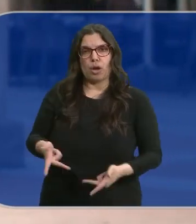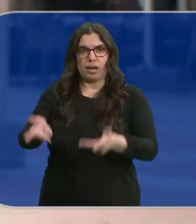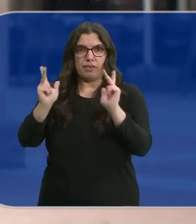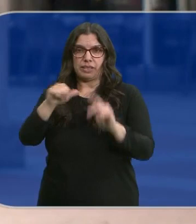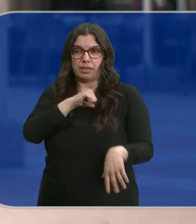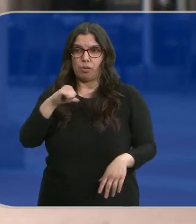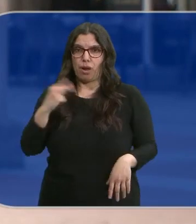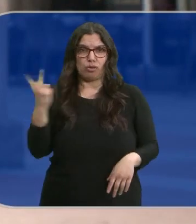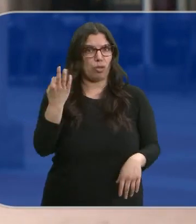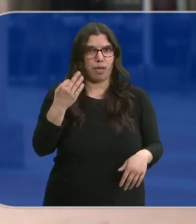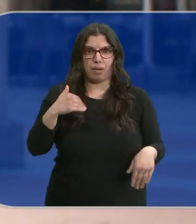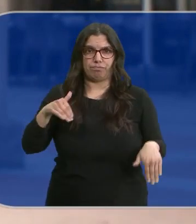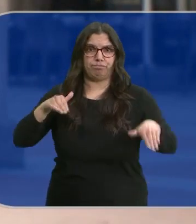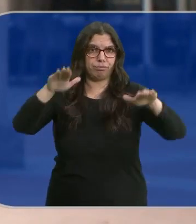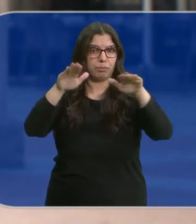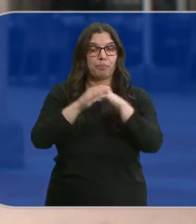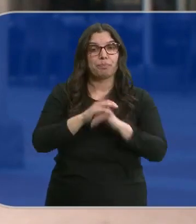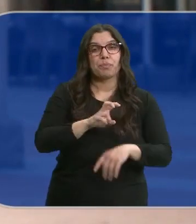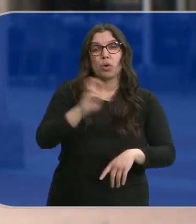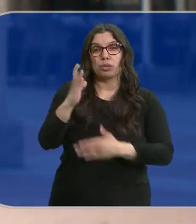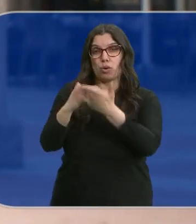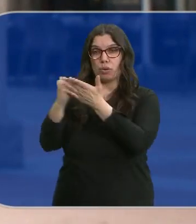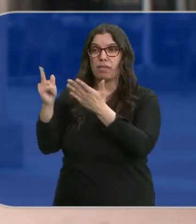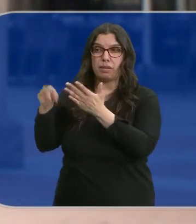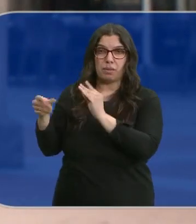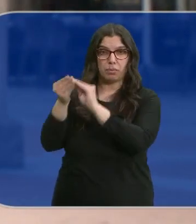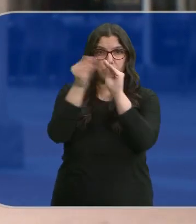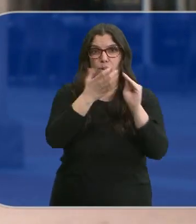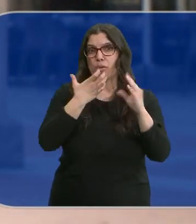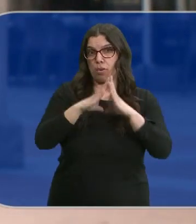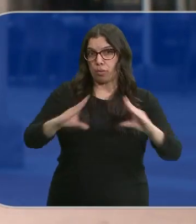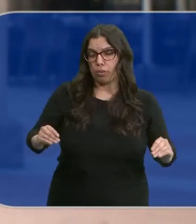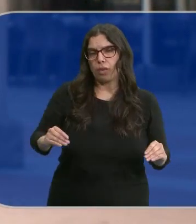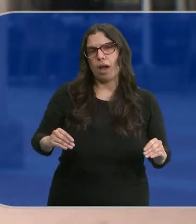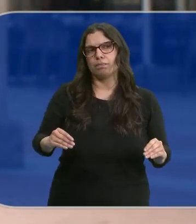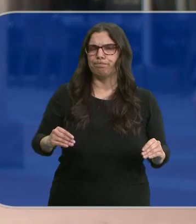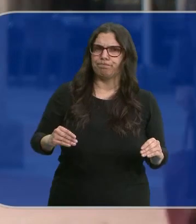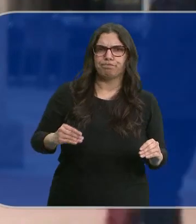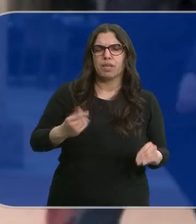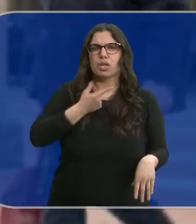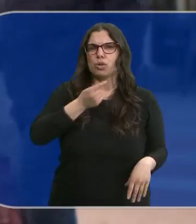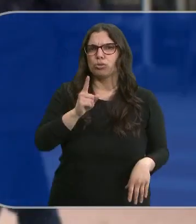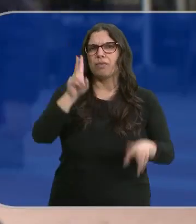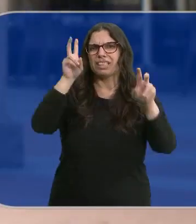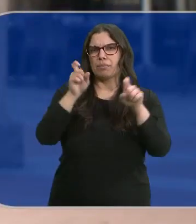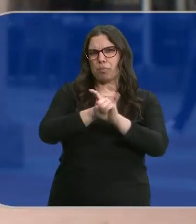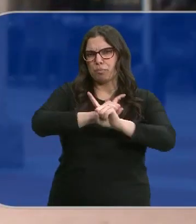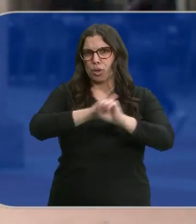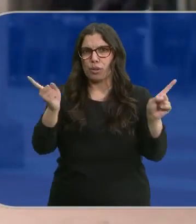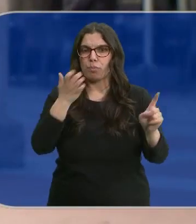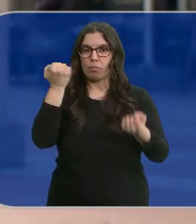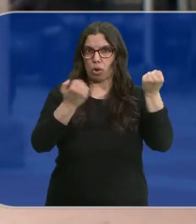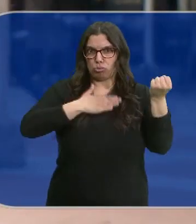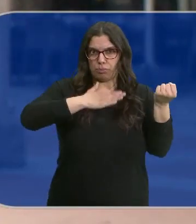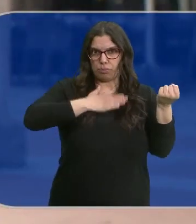libertad individual. Y junto con otras comunidades autónomas como Andalucía no se encontraban a favor de prohibir fumar en el